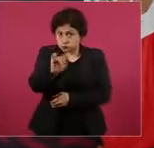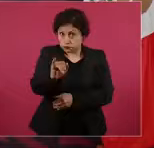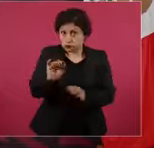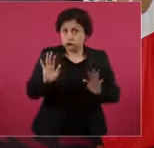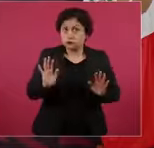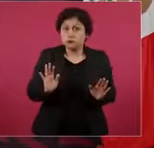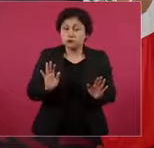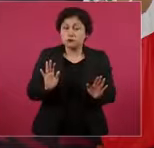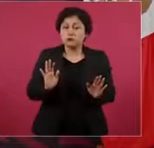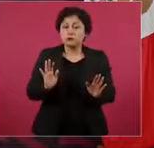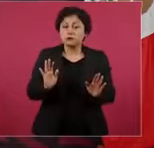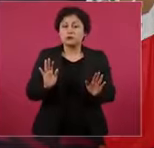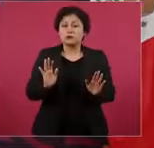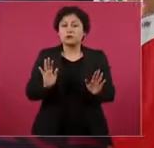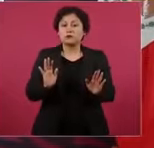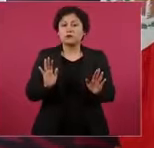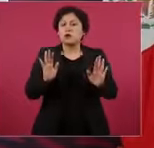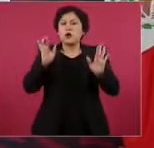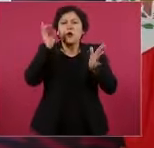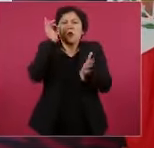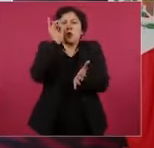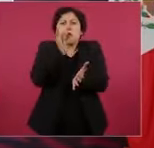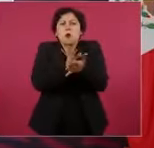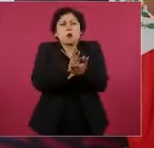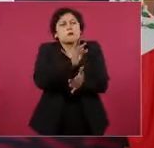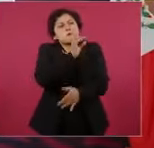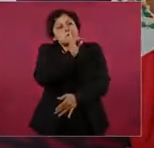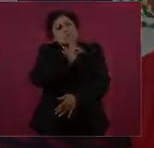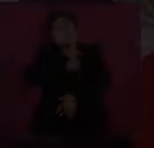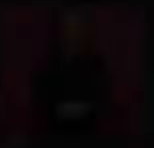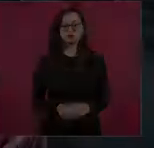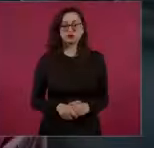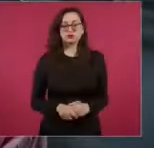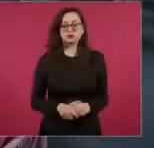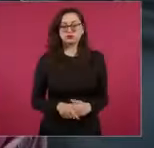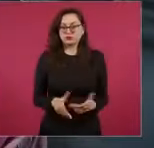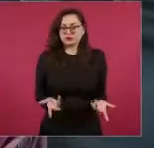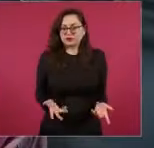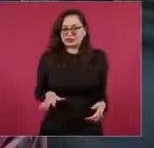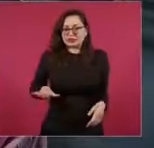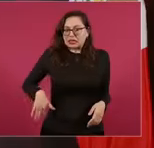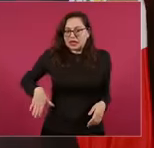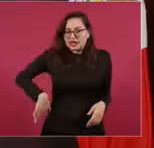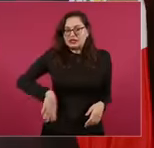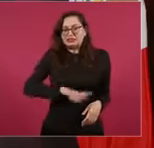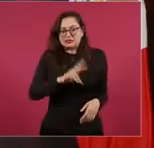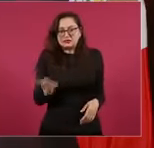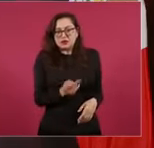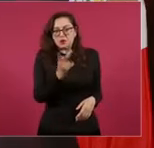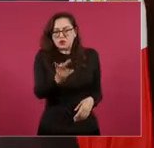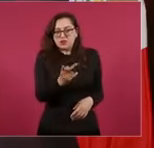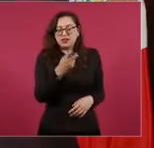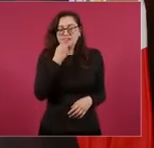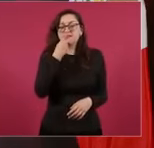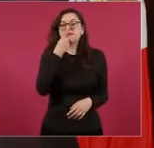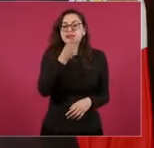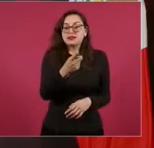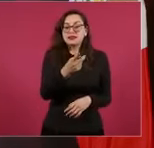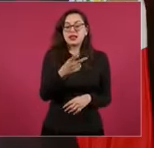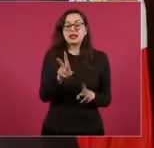Nada más opinión, su opinión. Si cree que hay sobre